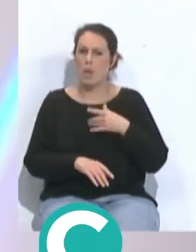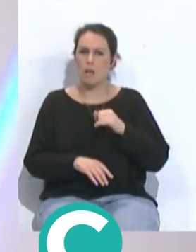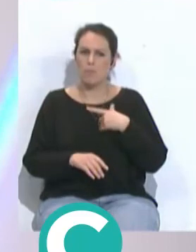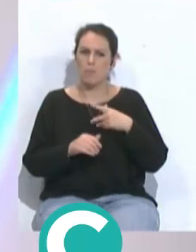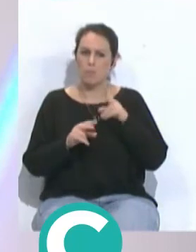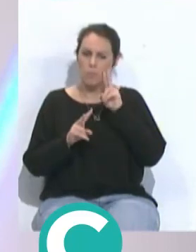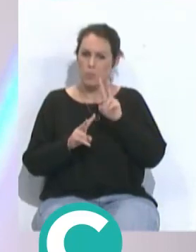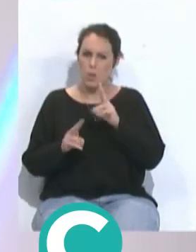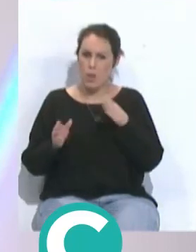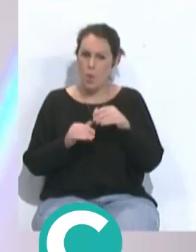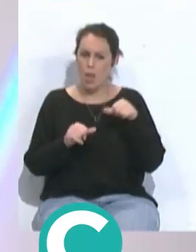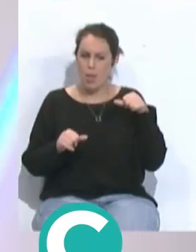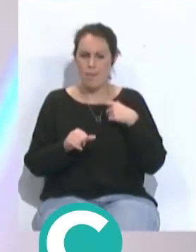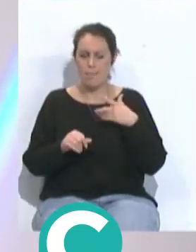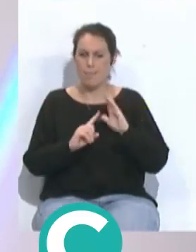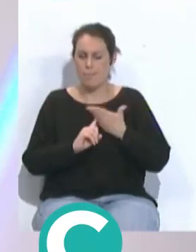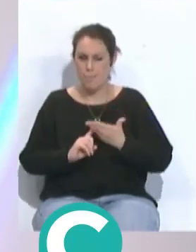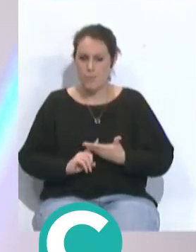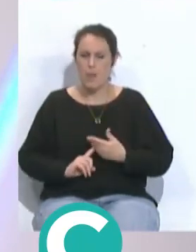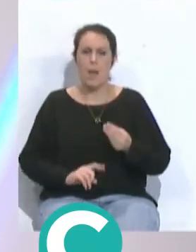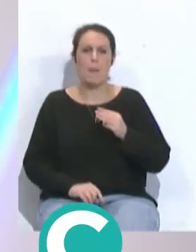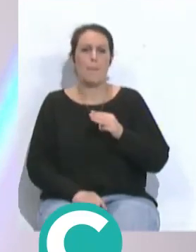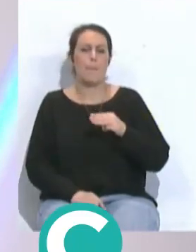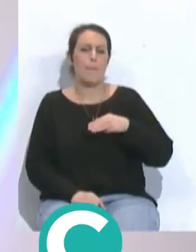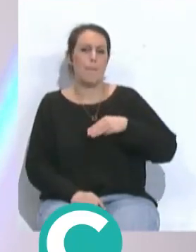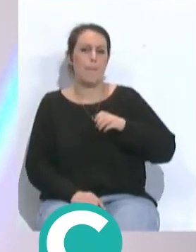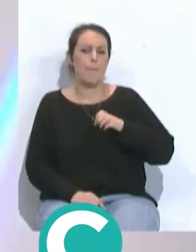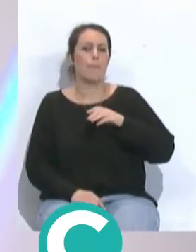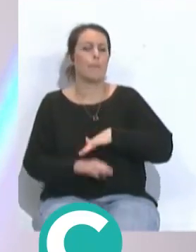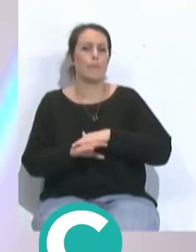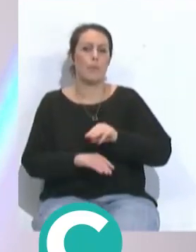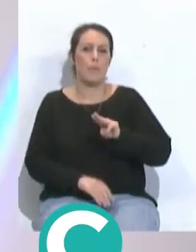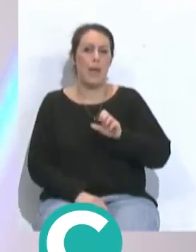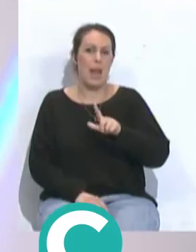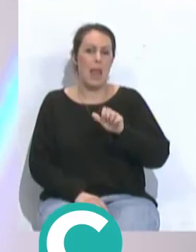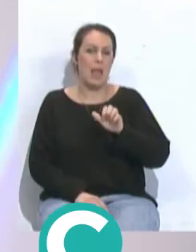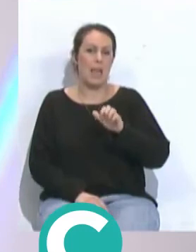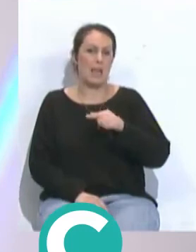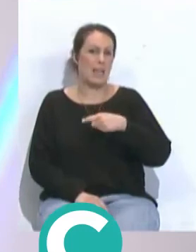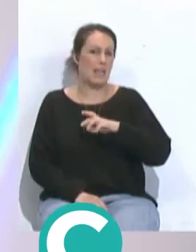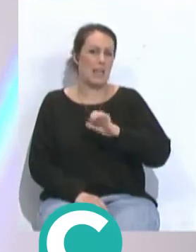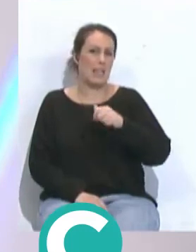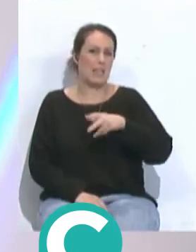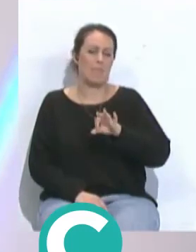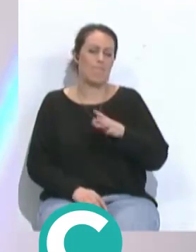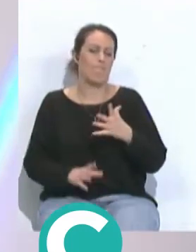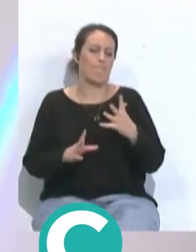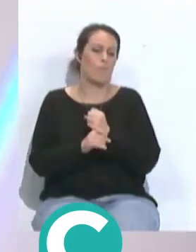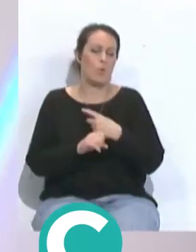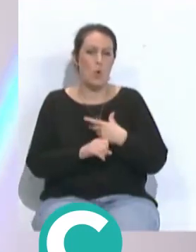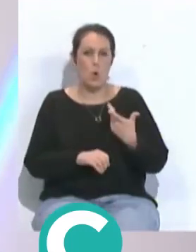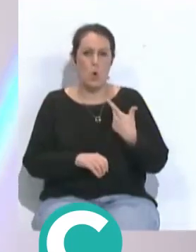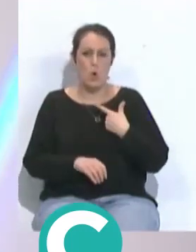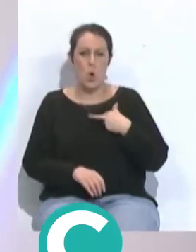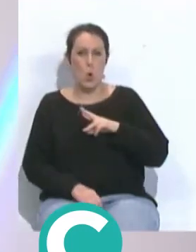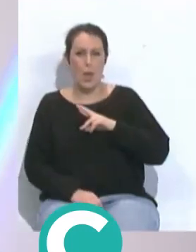temporada en que entre lesiones y que que Pellegrini no lo ha tenido claro en cuanto a querer sacar el balón desde atrás Luis Silva y Claudio Bravo se han ido alternando